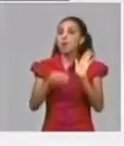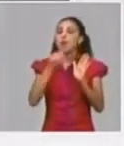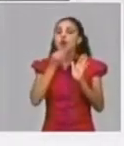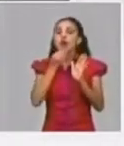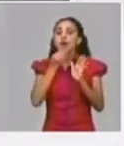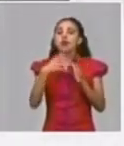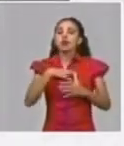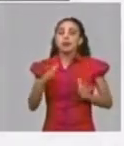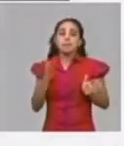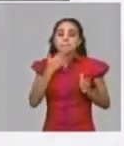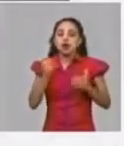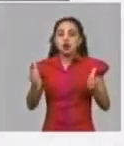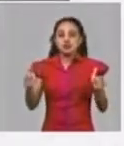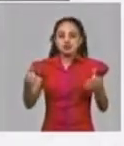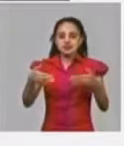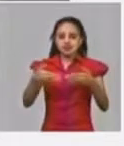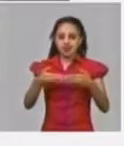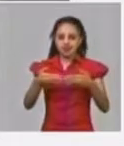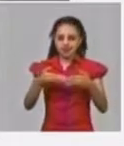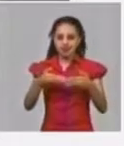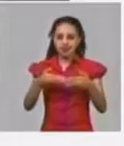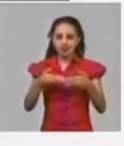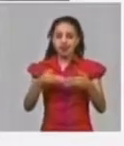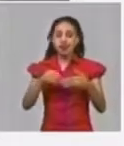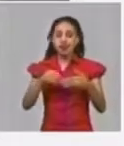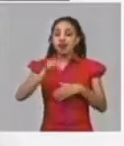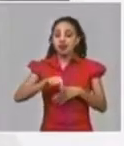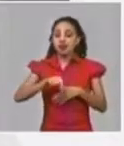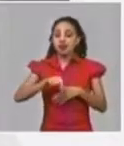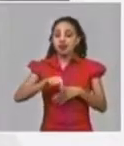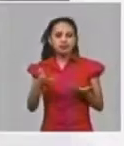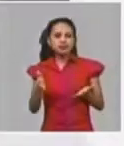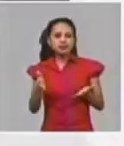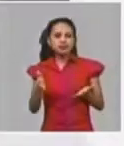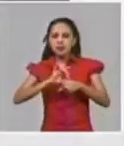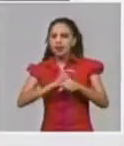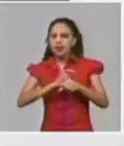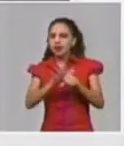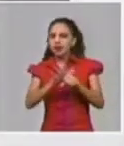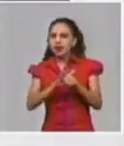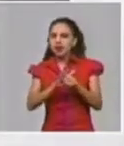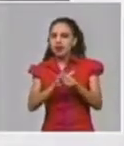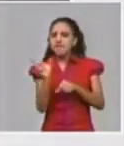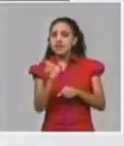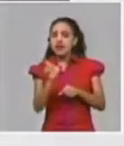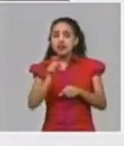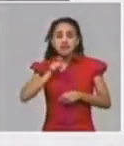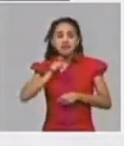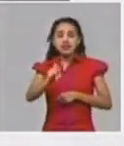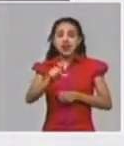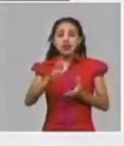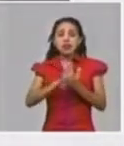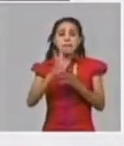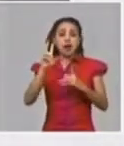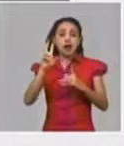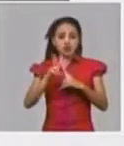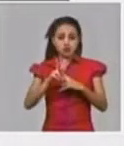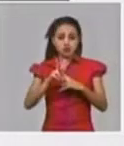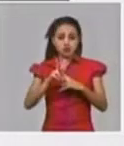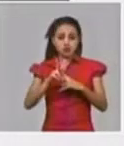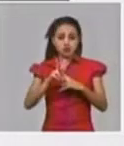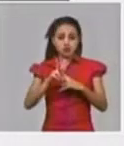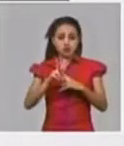que está diseñado hoy para cierre el mejor cierre para finales de mayo es decir que alrededor de finales de mayo